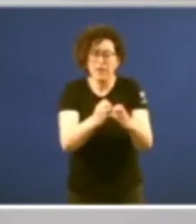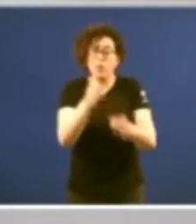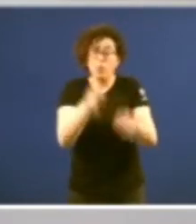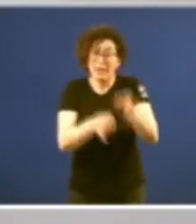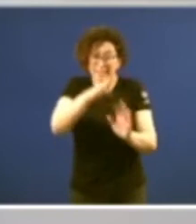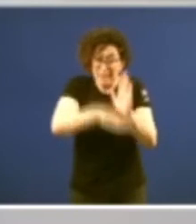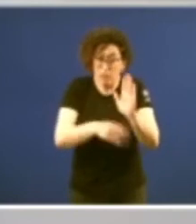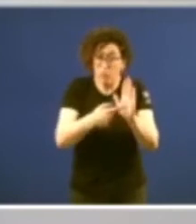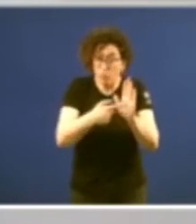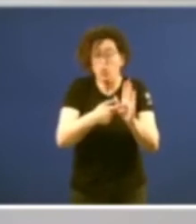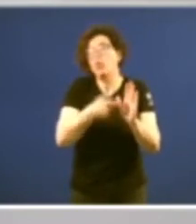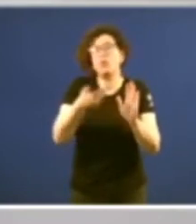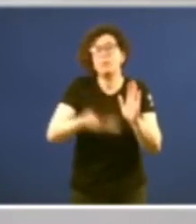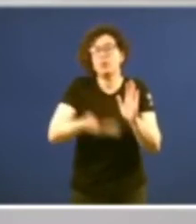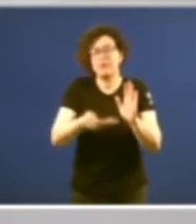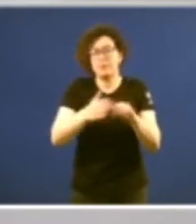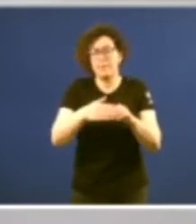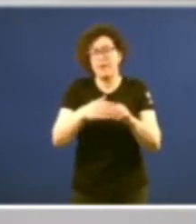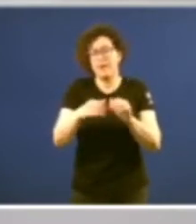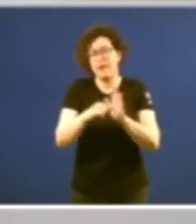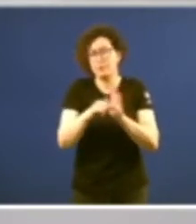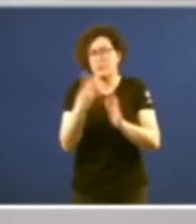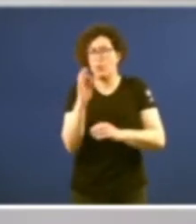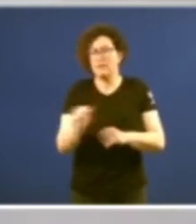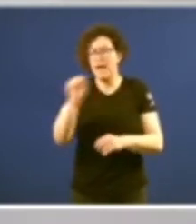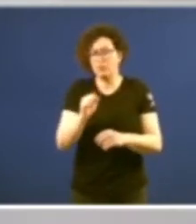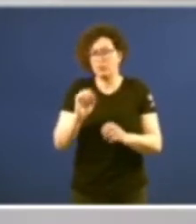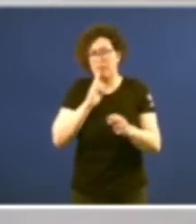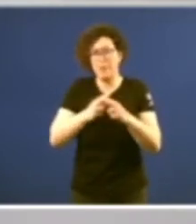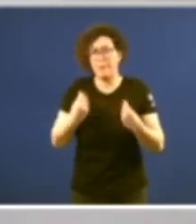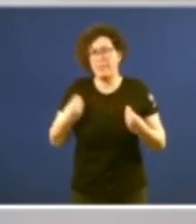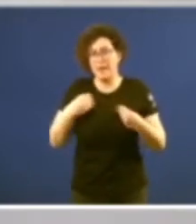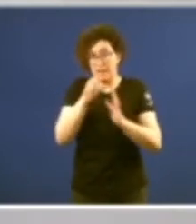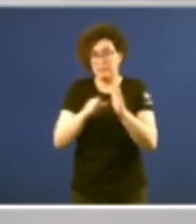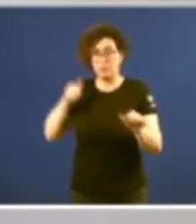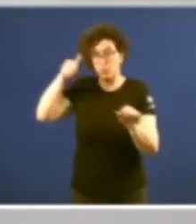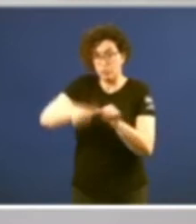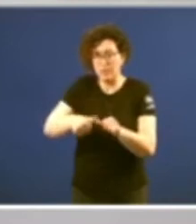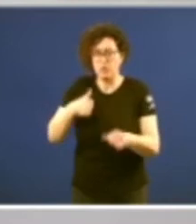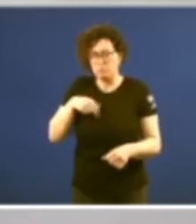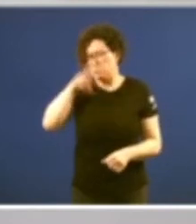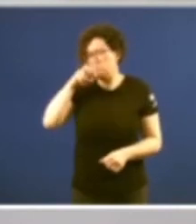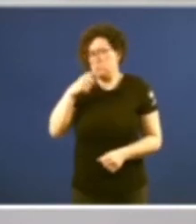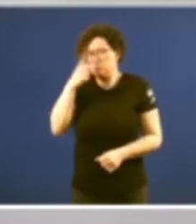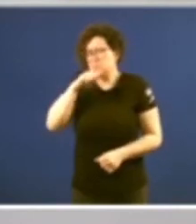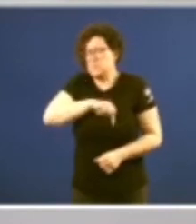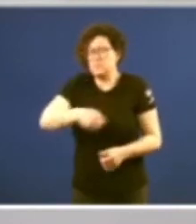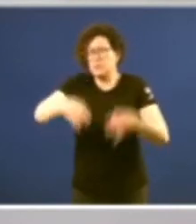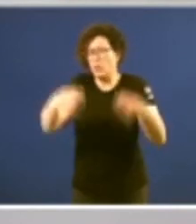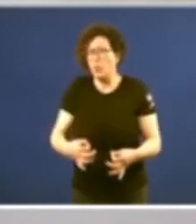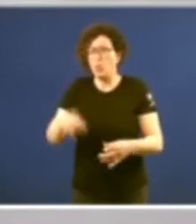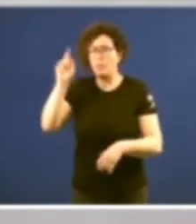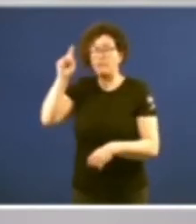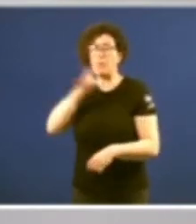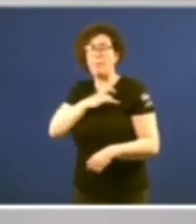aproximarnos a estas cator décadas de vida estatutaria. Estou seguro de que tanto o profesor